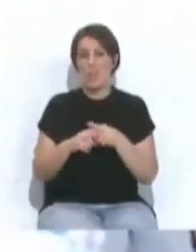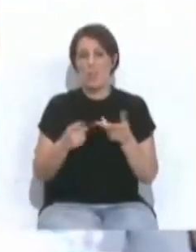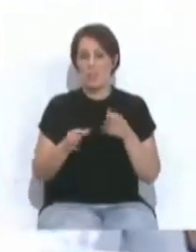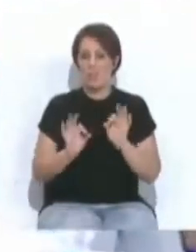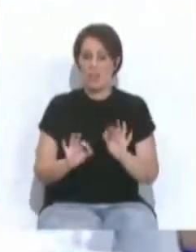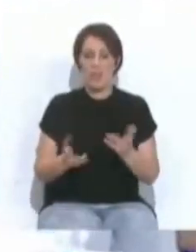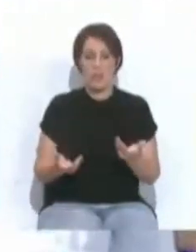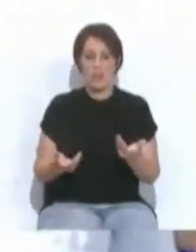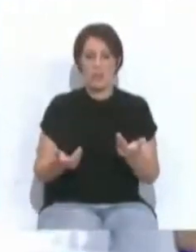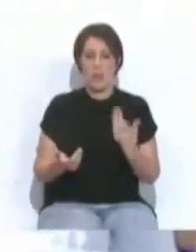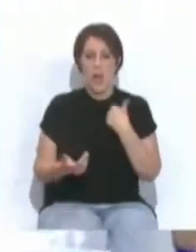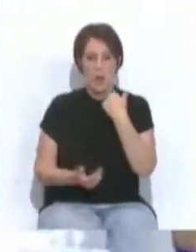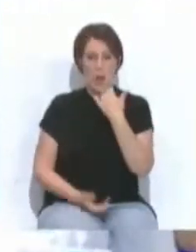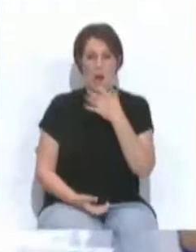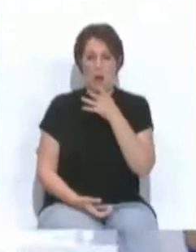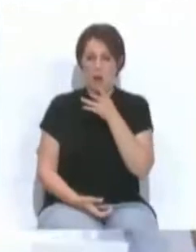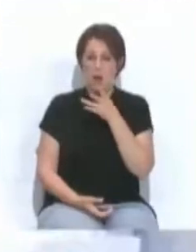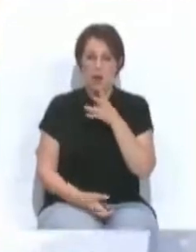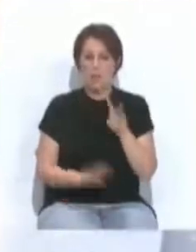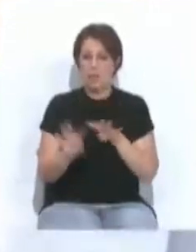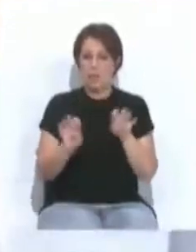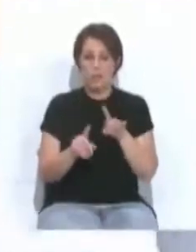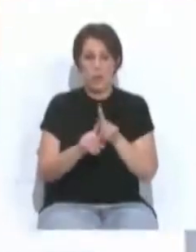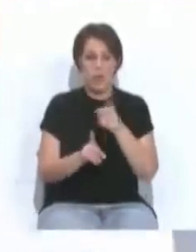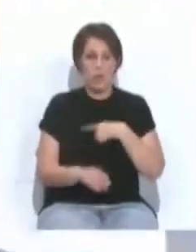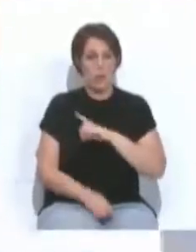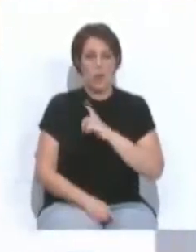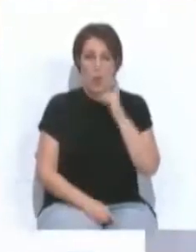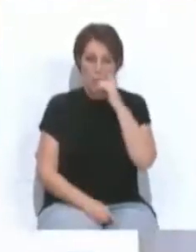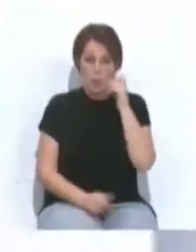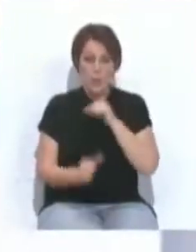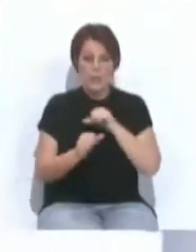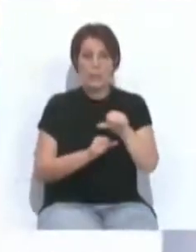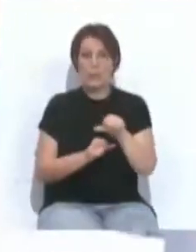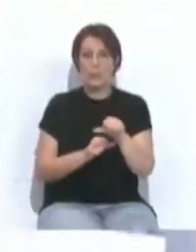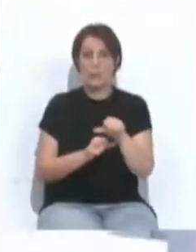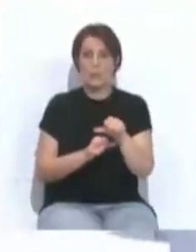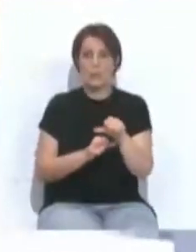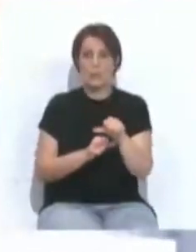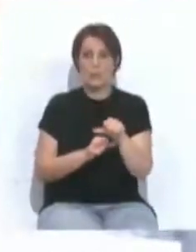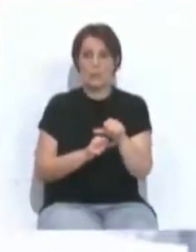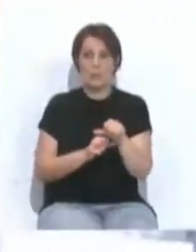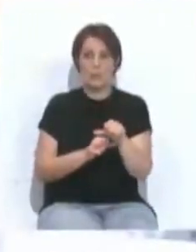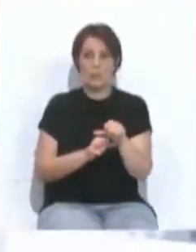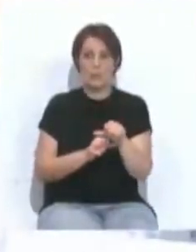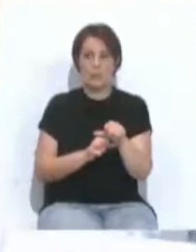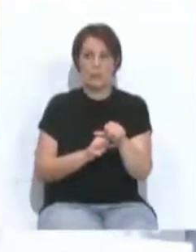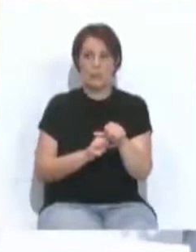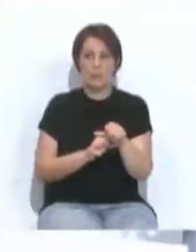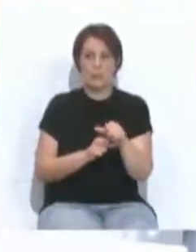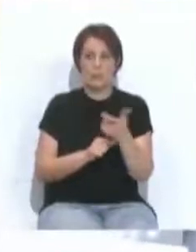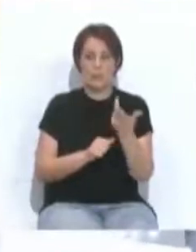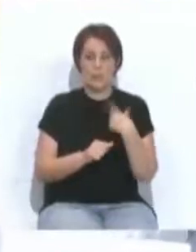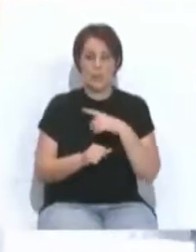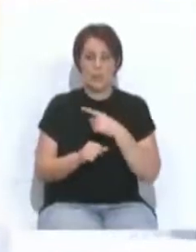es algo que ahora mismo tiene una incertidumbre igual que nosotros. A partir de junio van a la